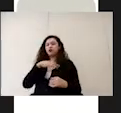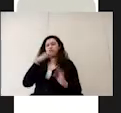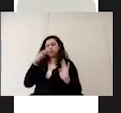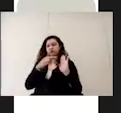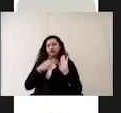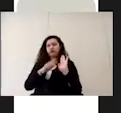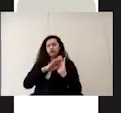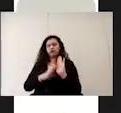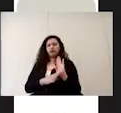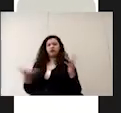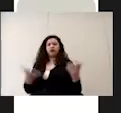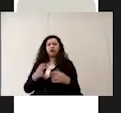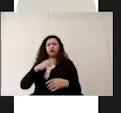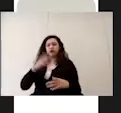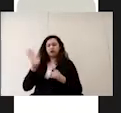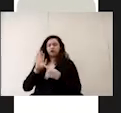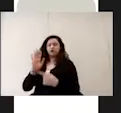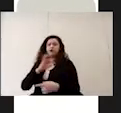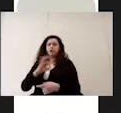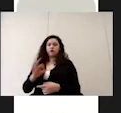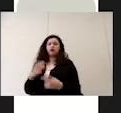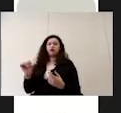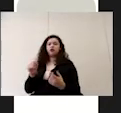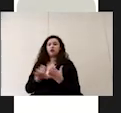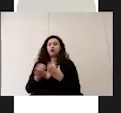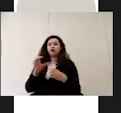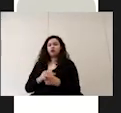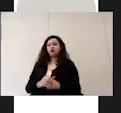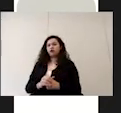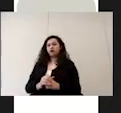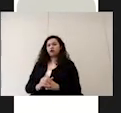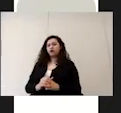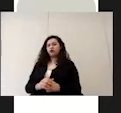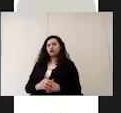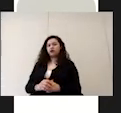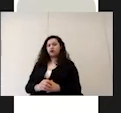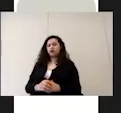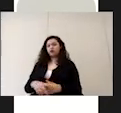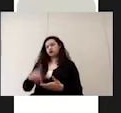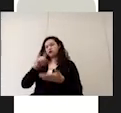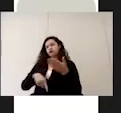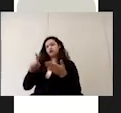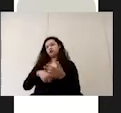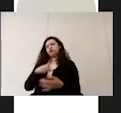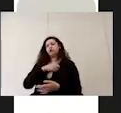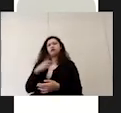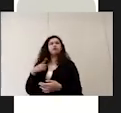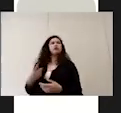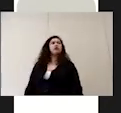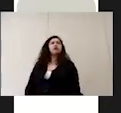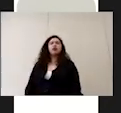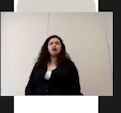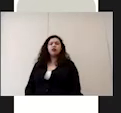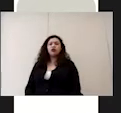se pueden hacer exposiciones de lo contrario se deben cancelar en